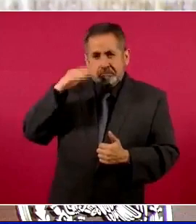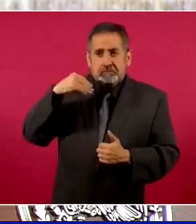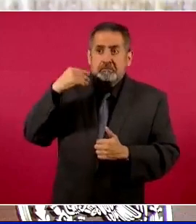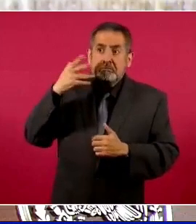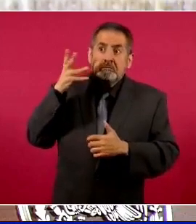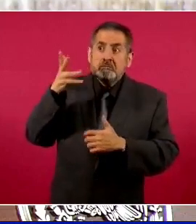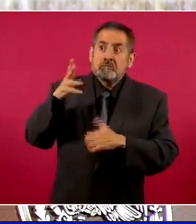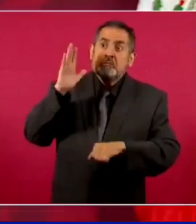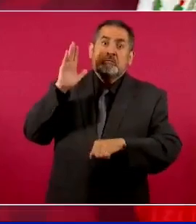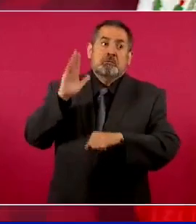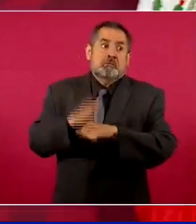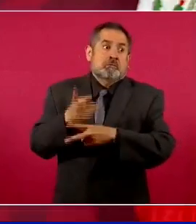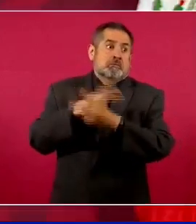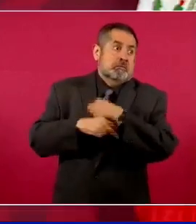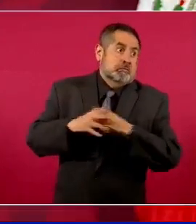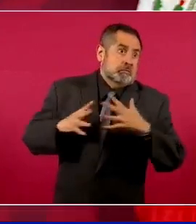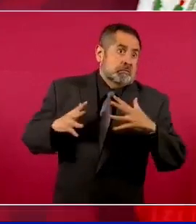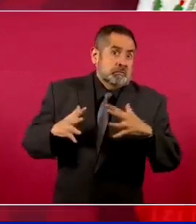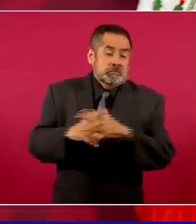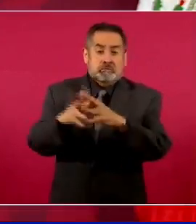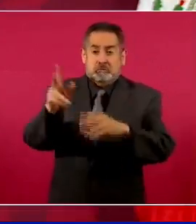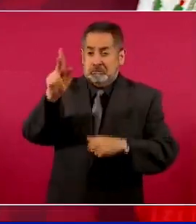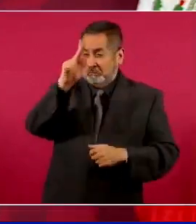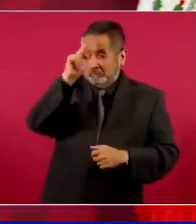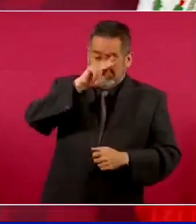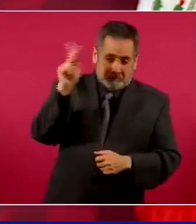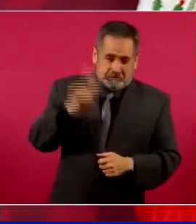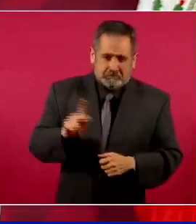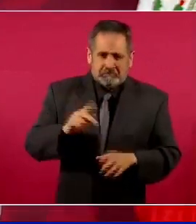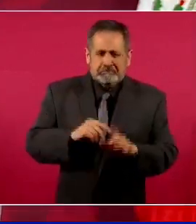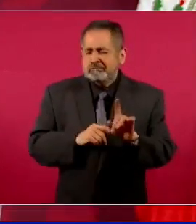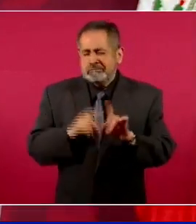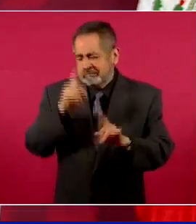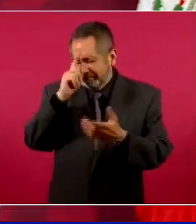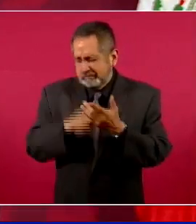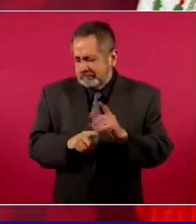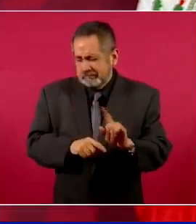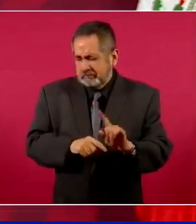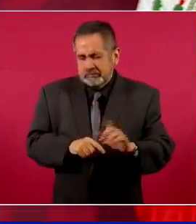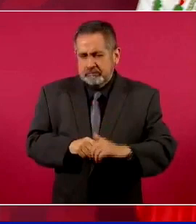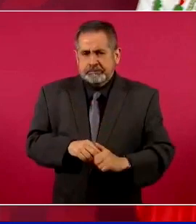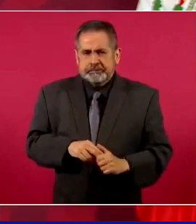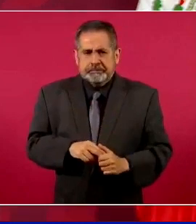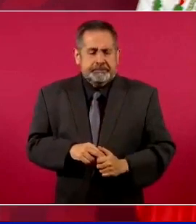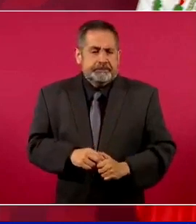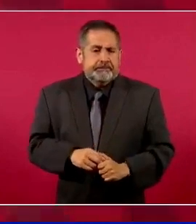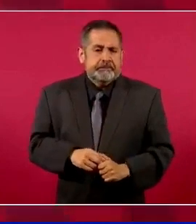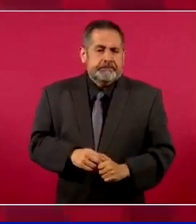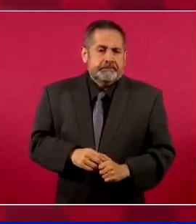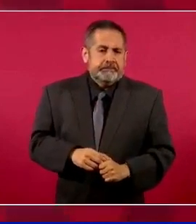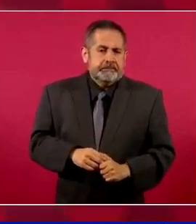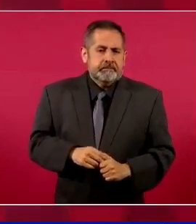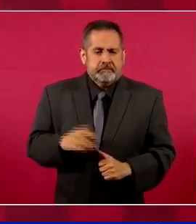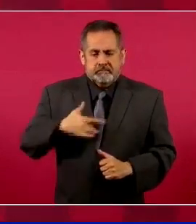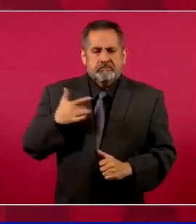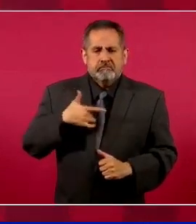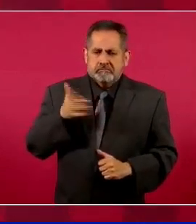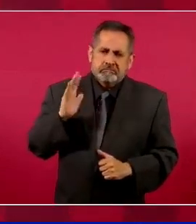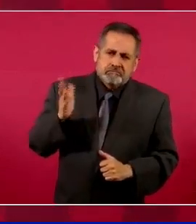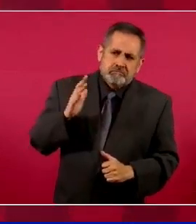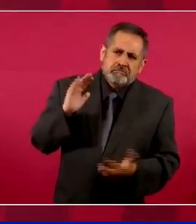conflicto, que se agrave, no, siento que ya